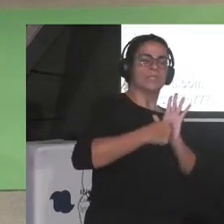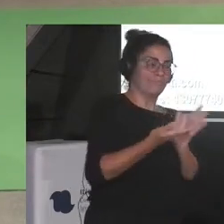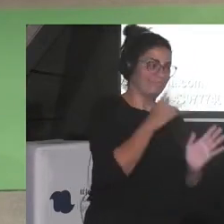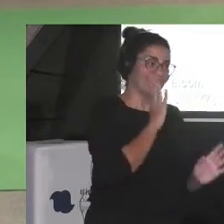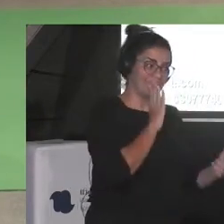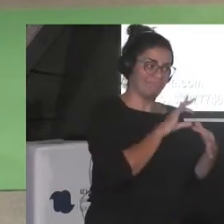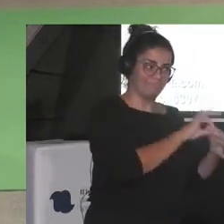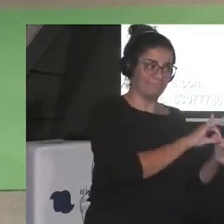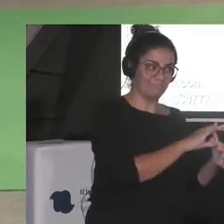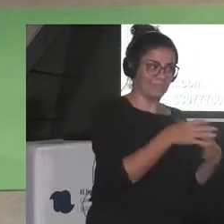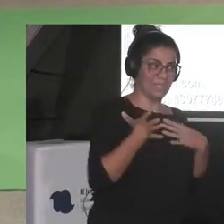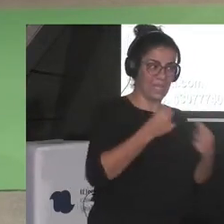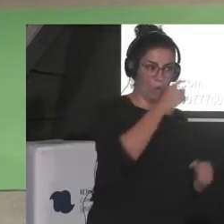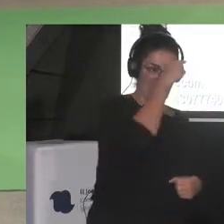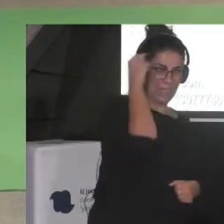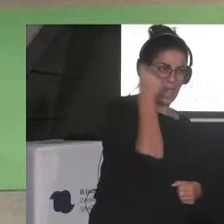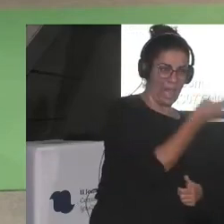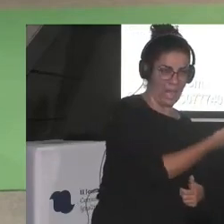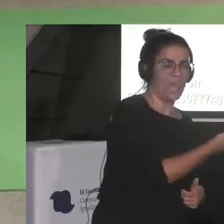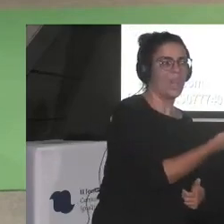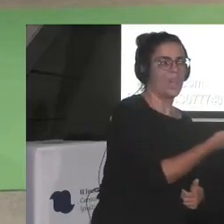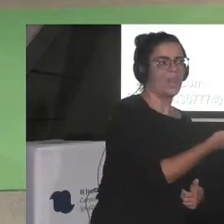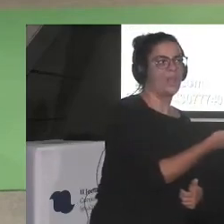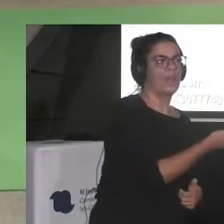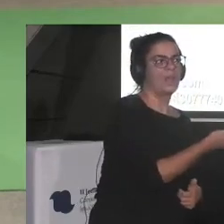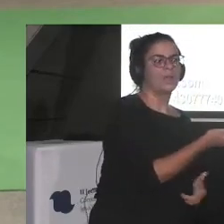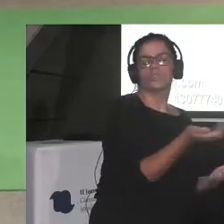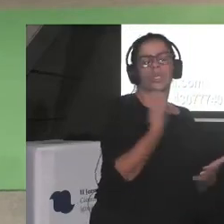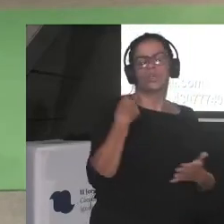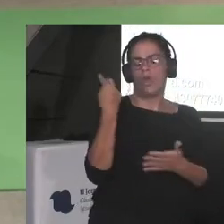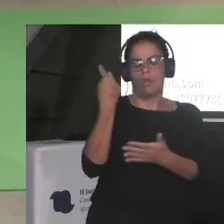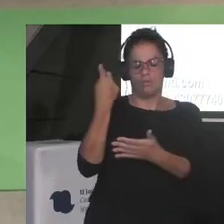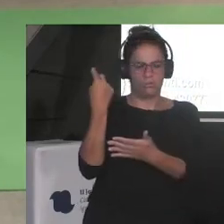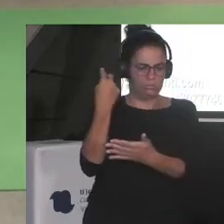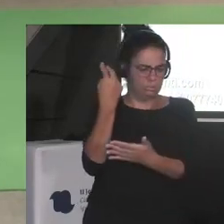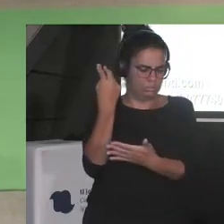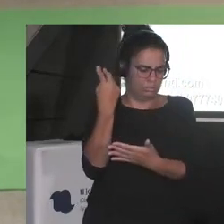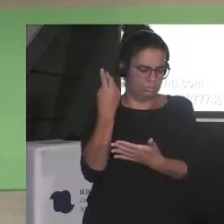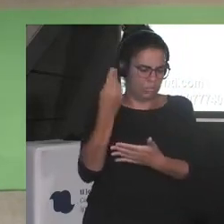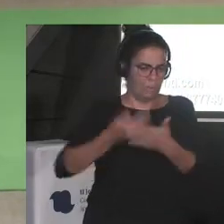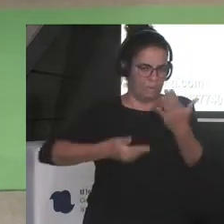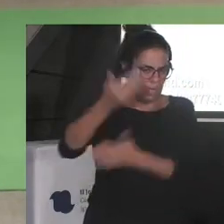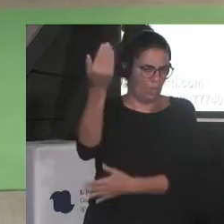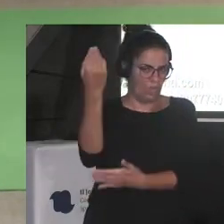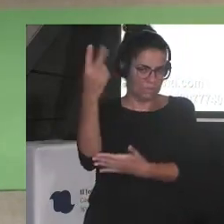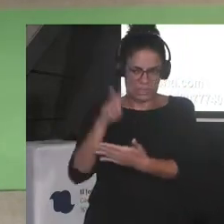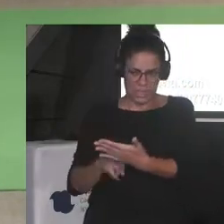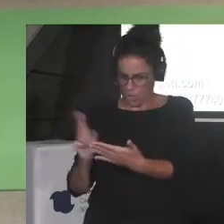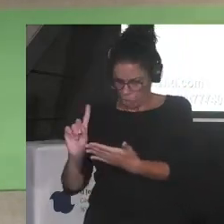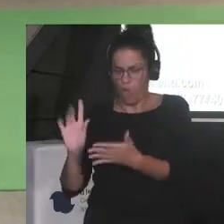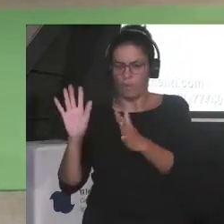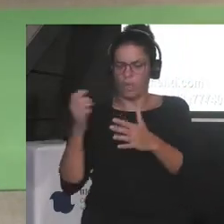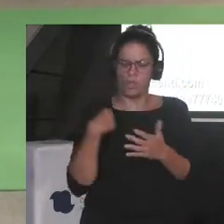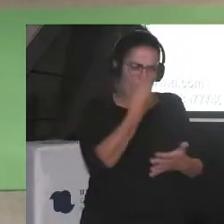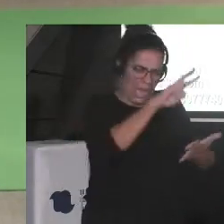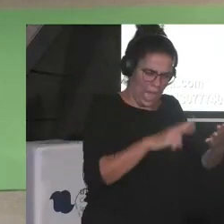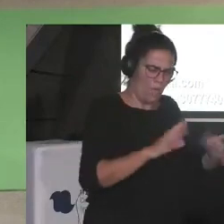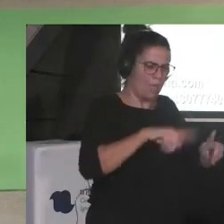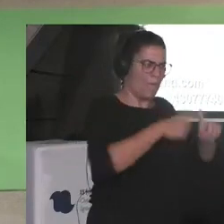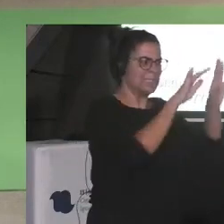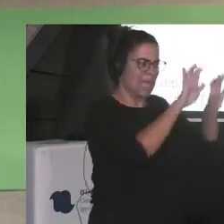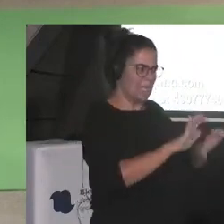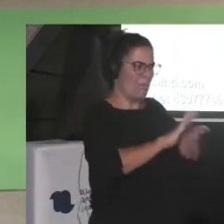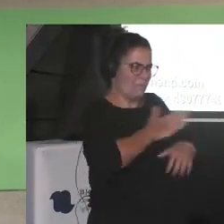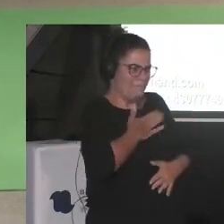mental no me pongo a leer pero me pongo a escribir no me pongo a leer periódicos pero me pongo a leer y me pongo a escribir para mis propios proyectos